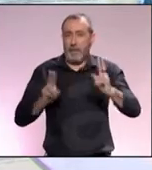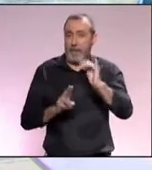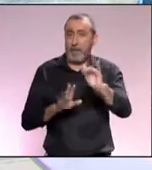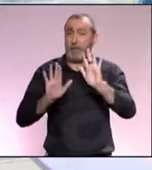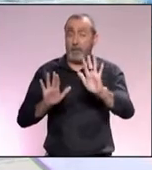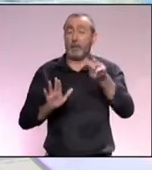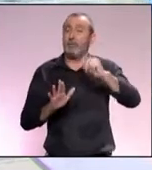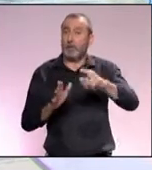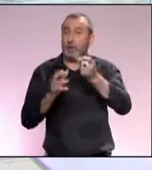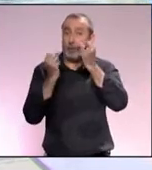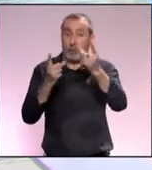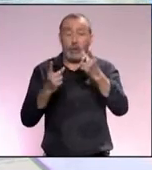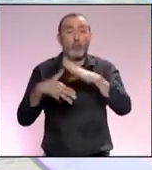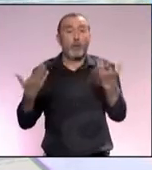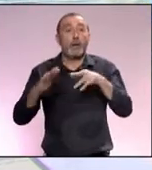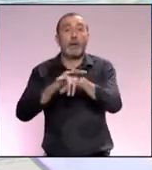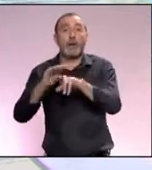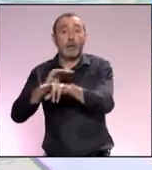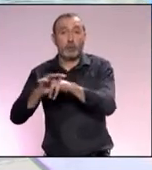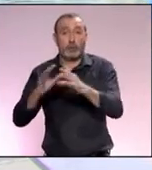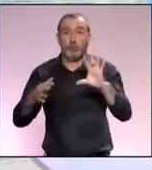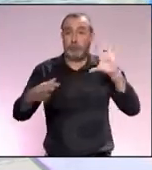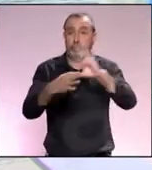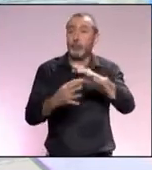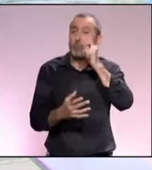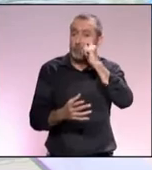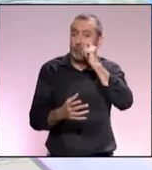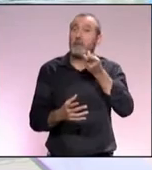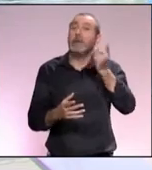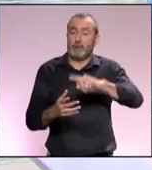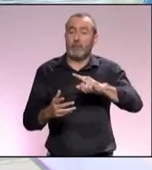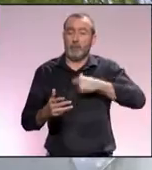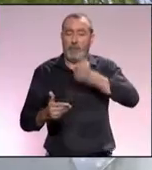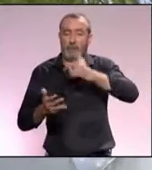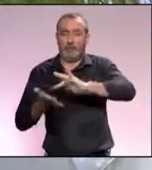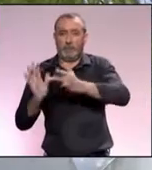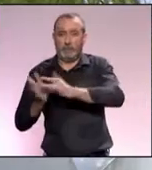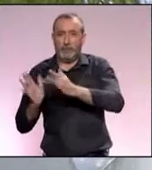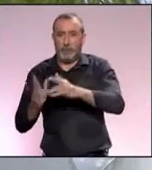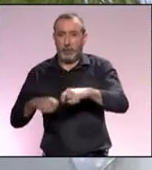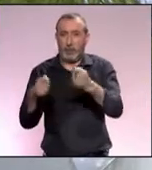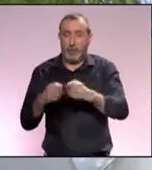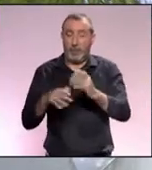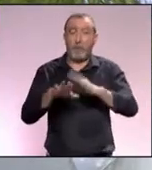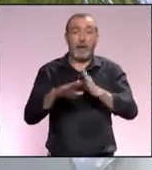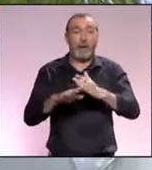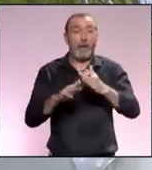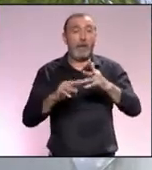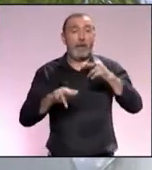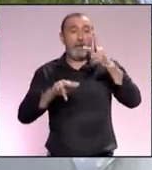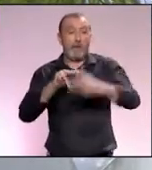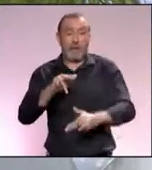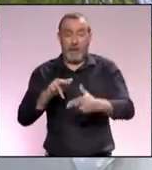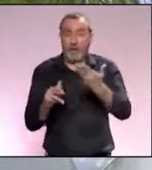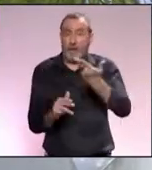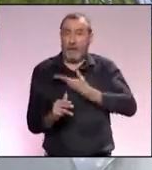en cuenta que cada recurso que promovemos a través del turismo está más dispuesto a degradarse. Y para reducir los efectos del turismo